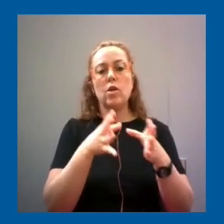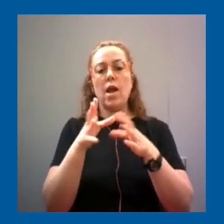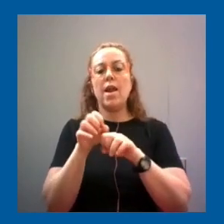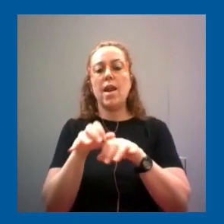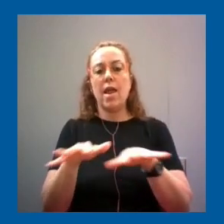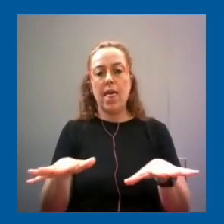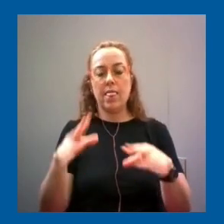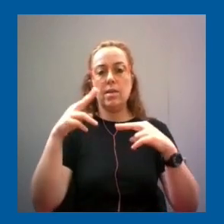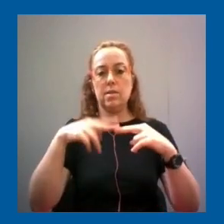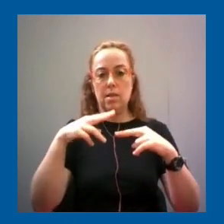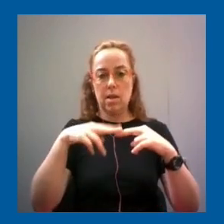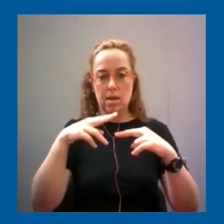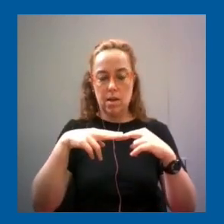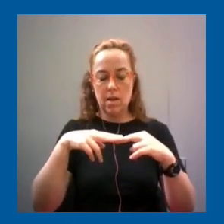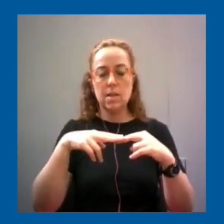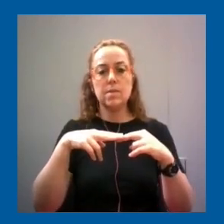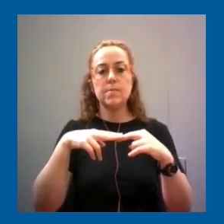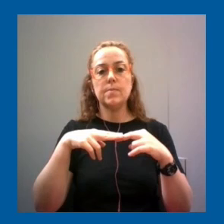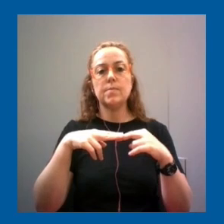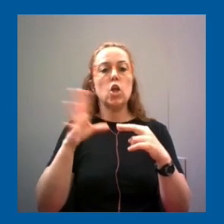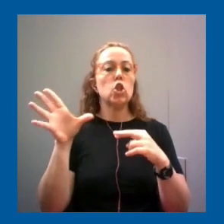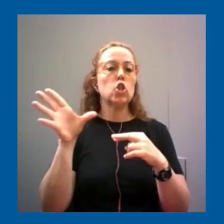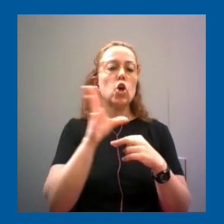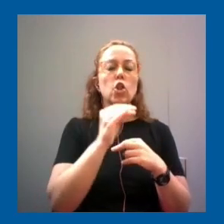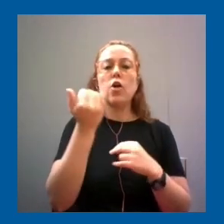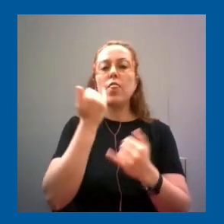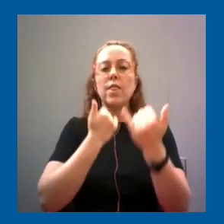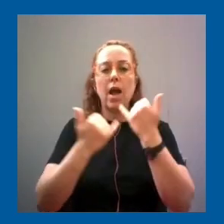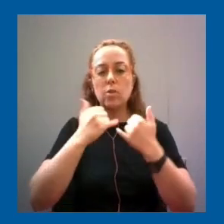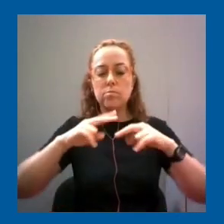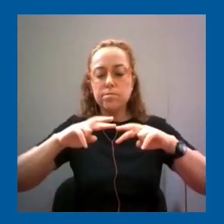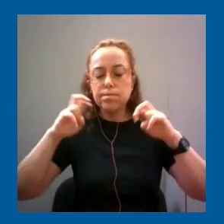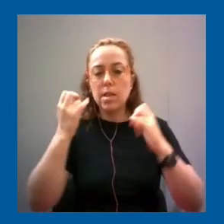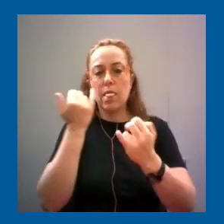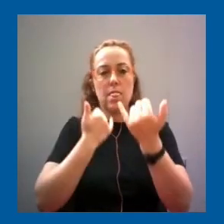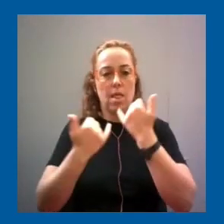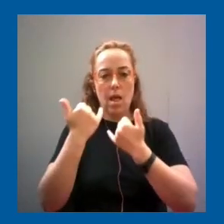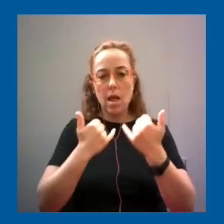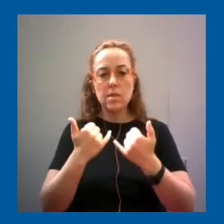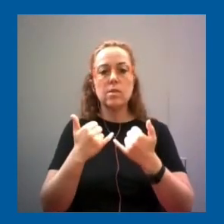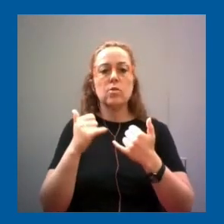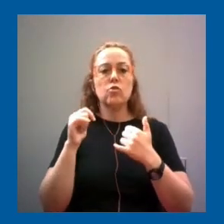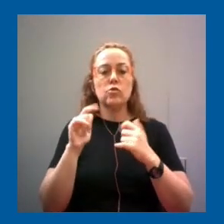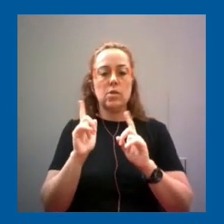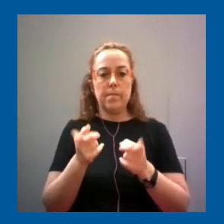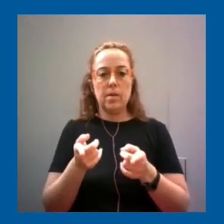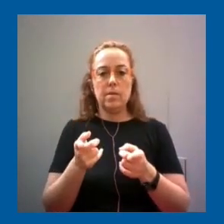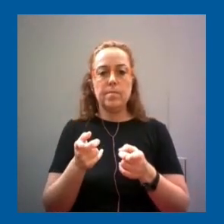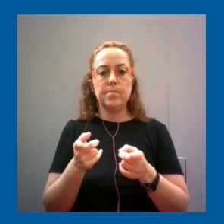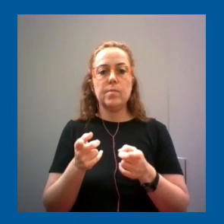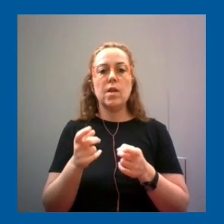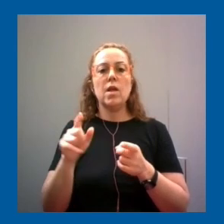internet, cómo están conectados, todos los datos y el análisis de los datos que procesan esos dispositivos, los algoritmos y la